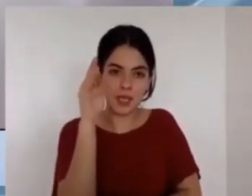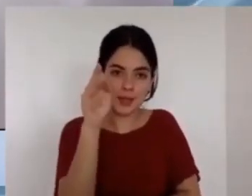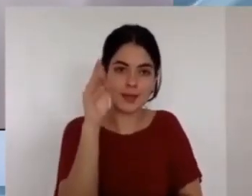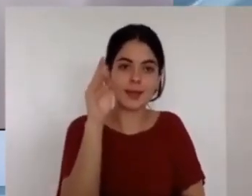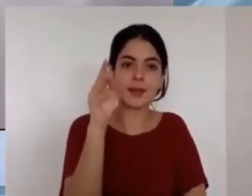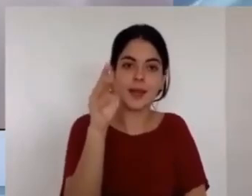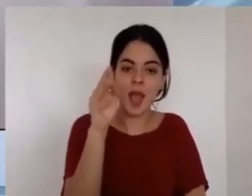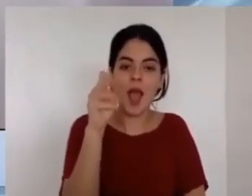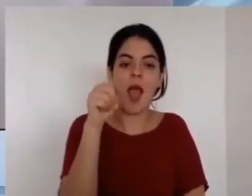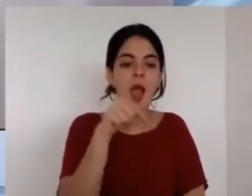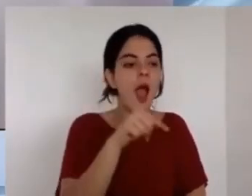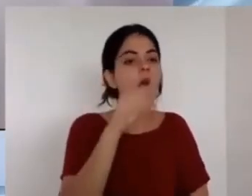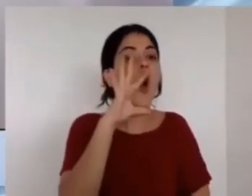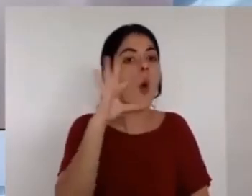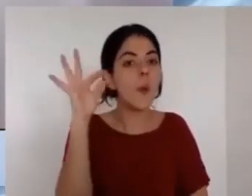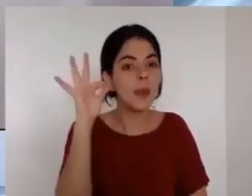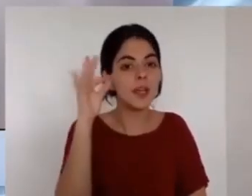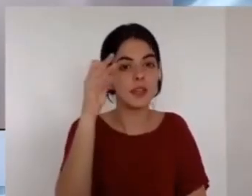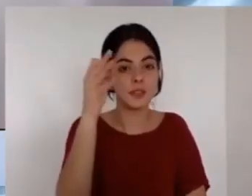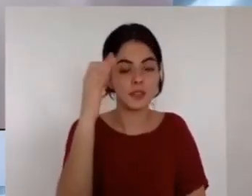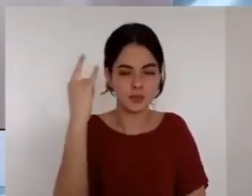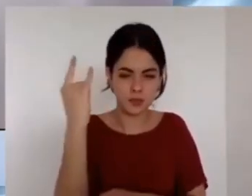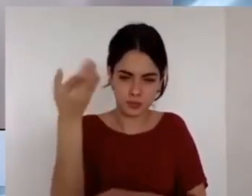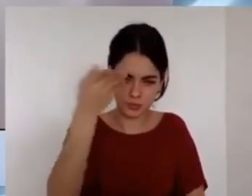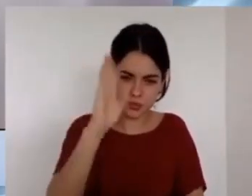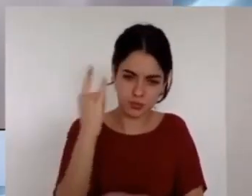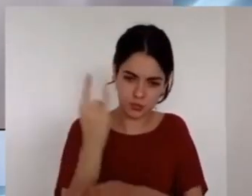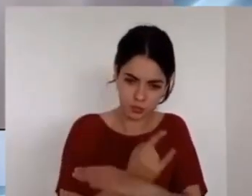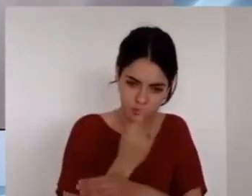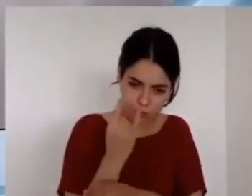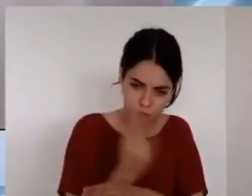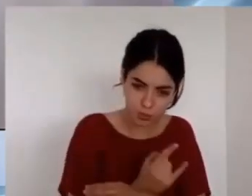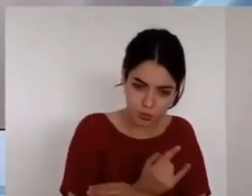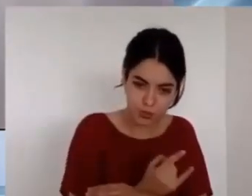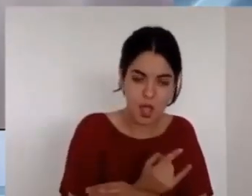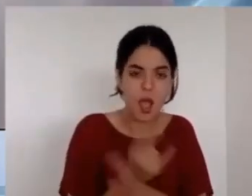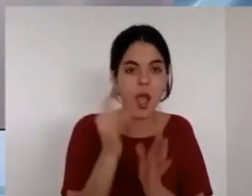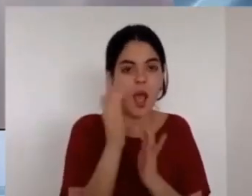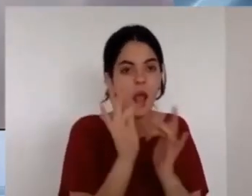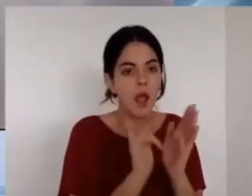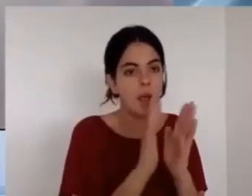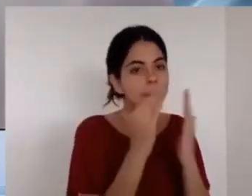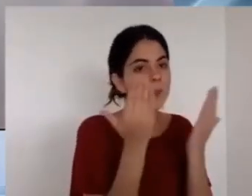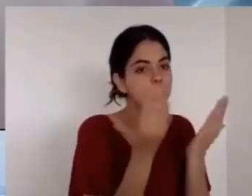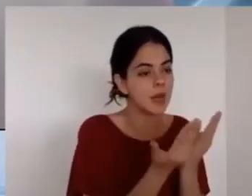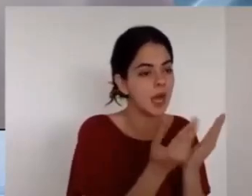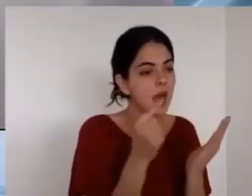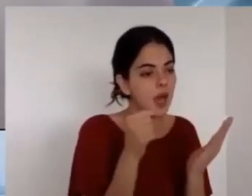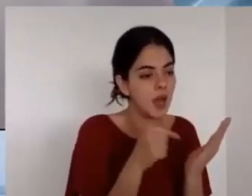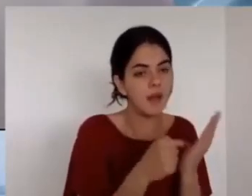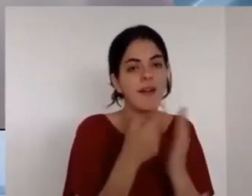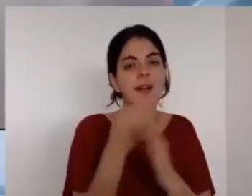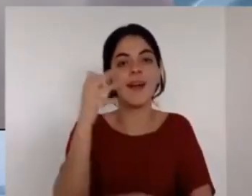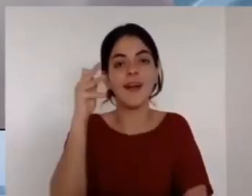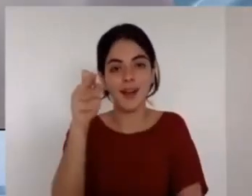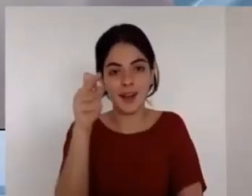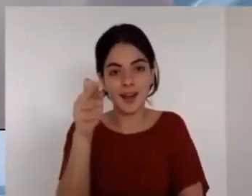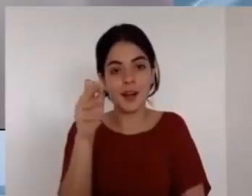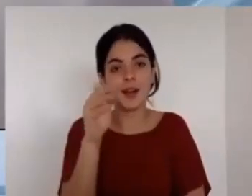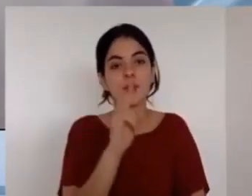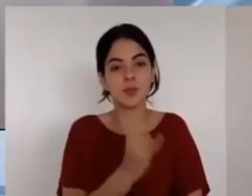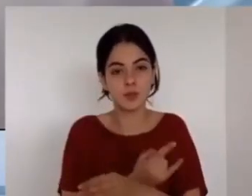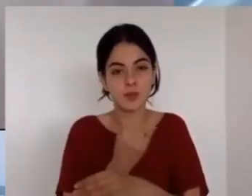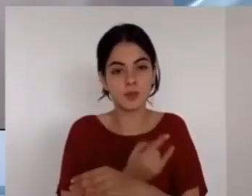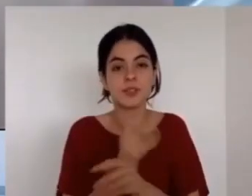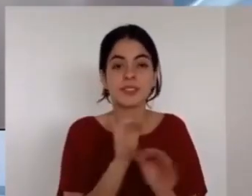Entonces, en las situaciones que estamos viviendo